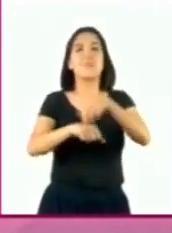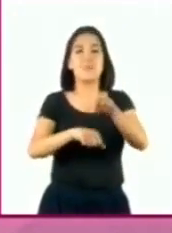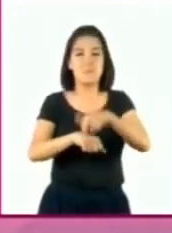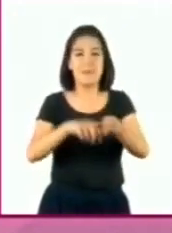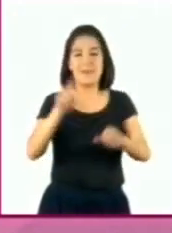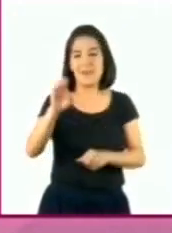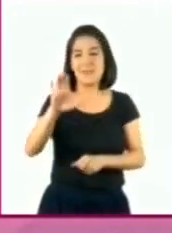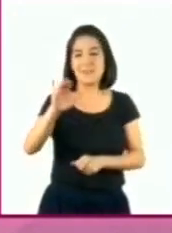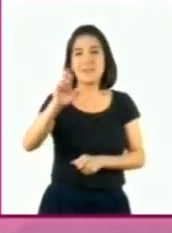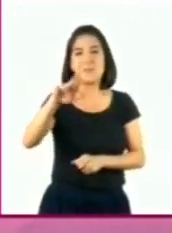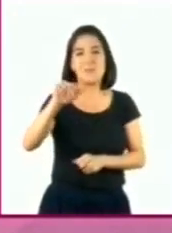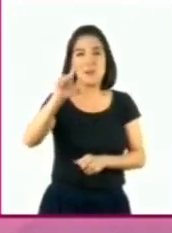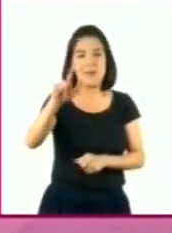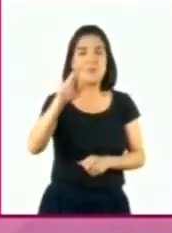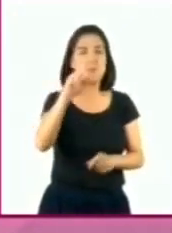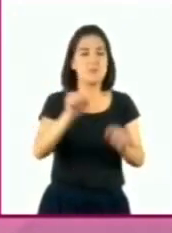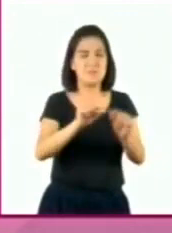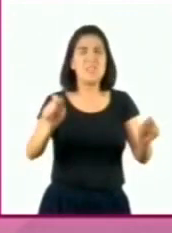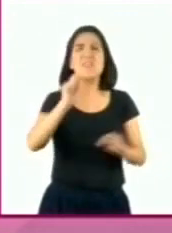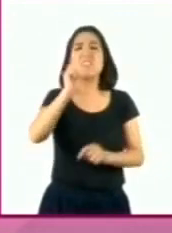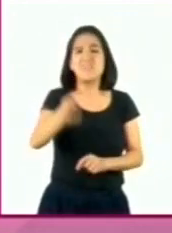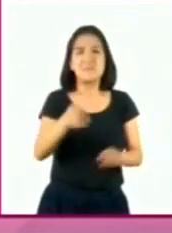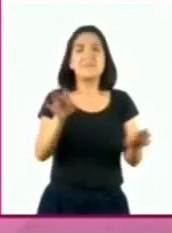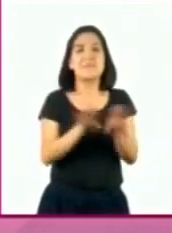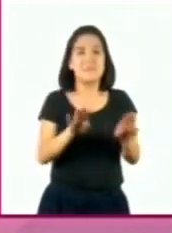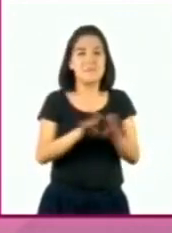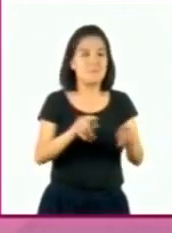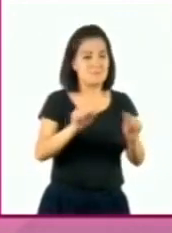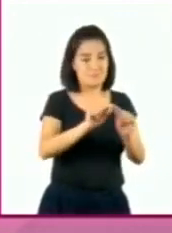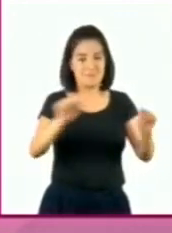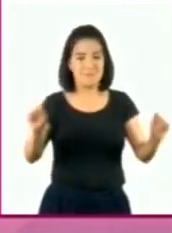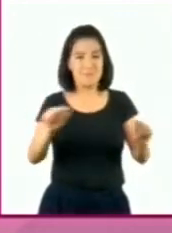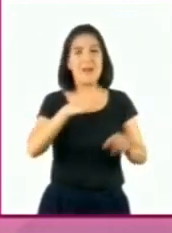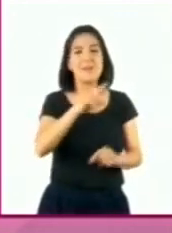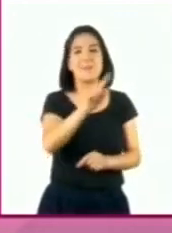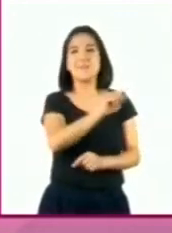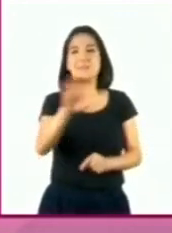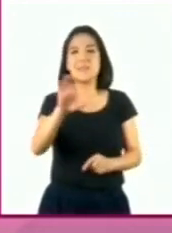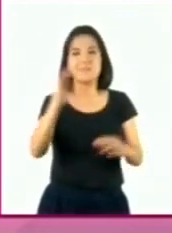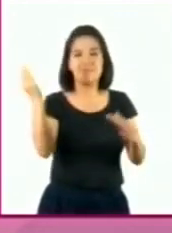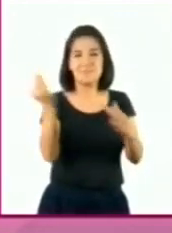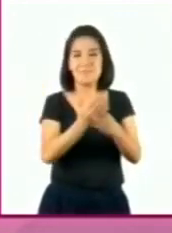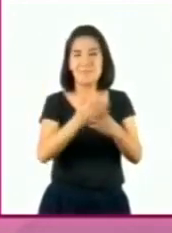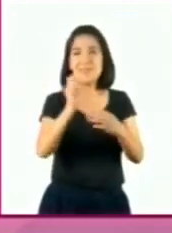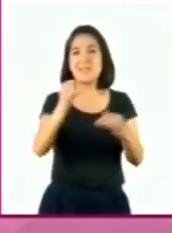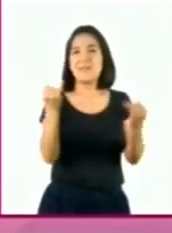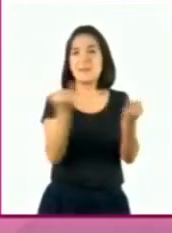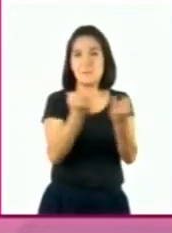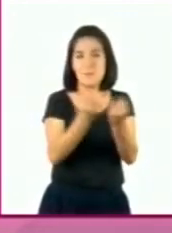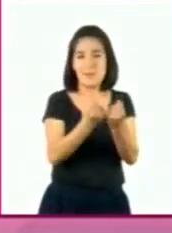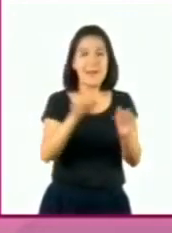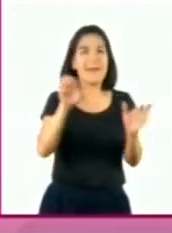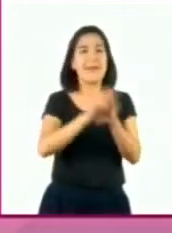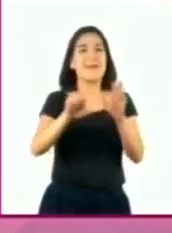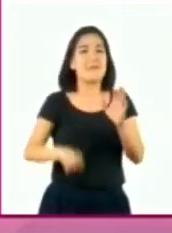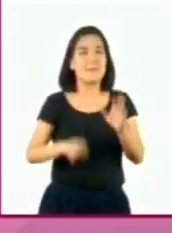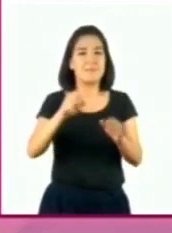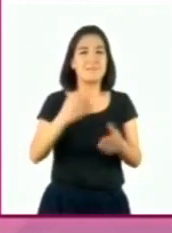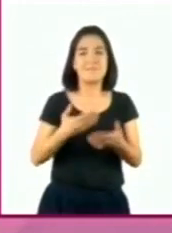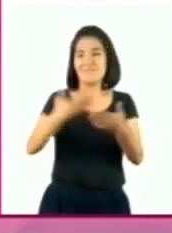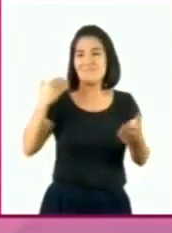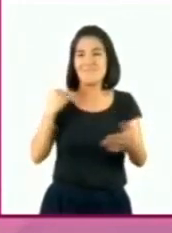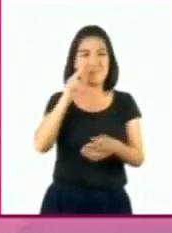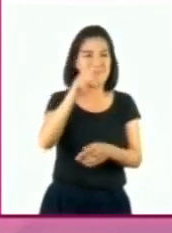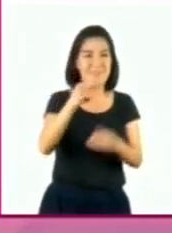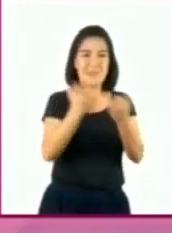de los centésimos. Esto significa que la unidad está dividida en 100 partes iguales. En este ejemplo, como en el anterior,